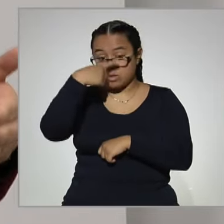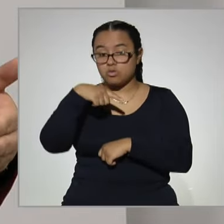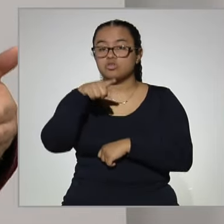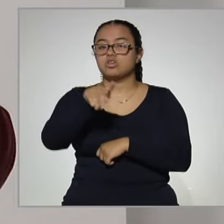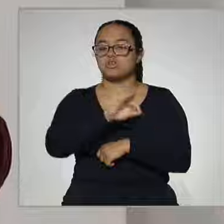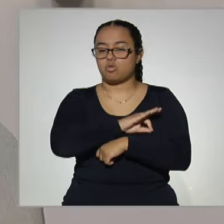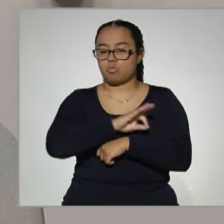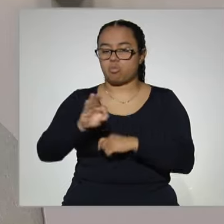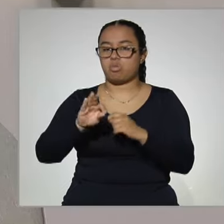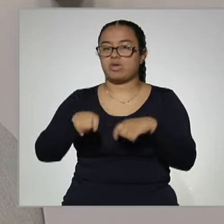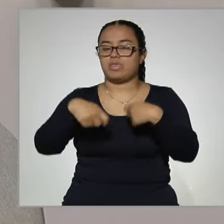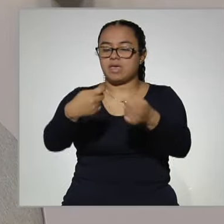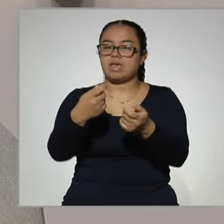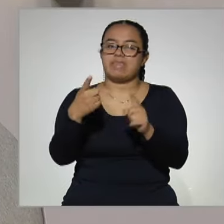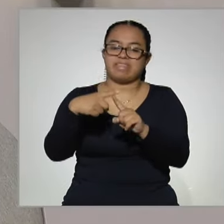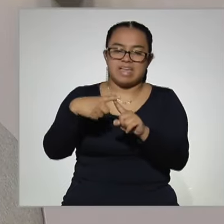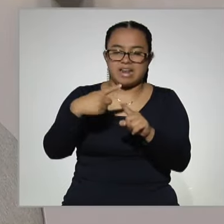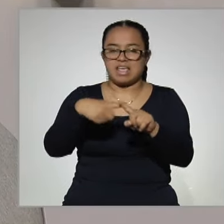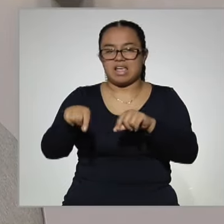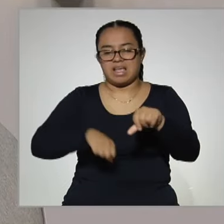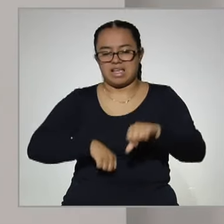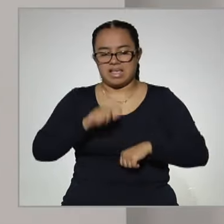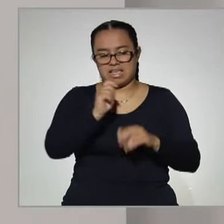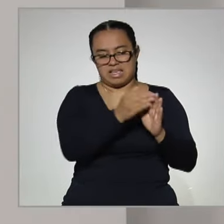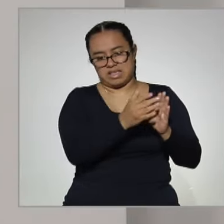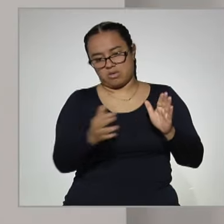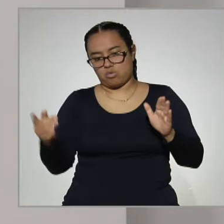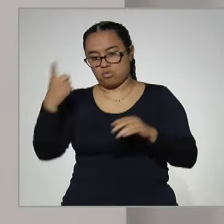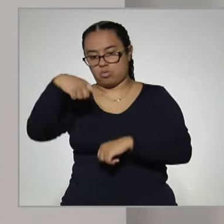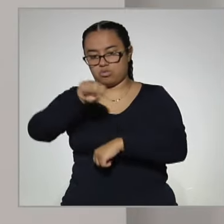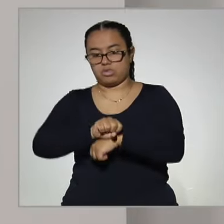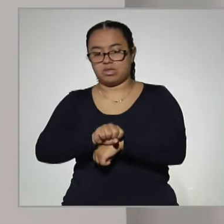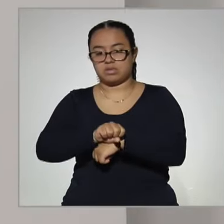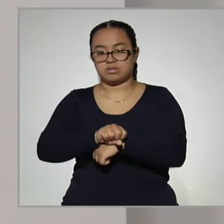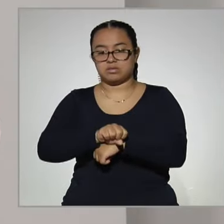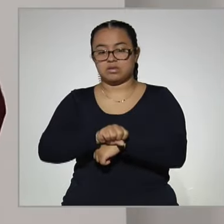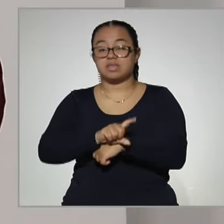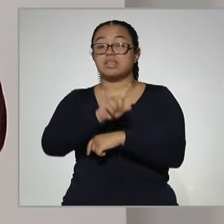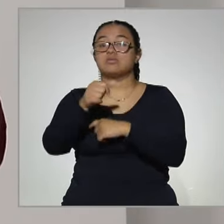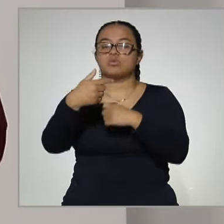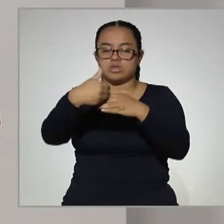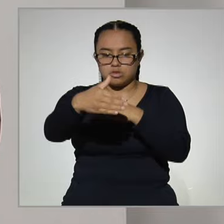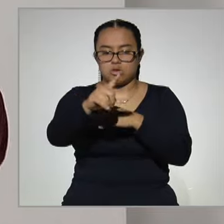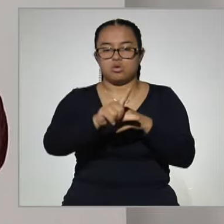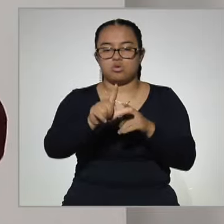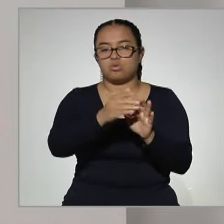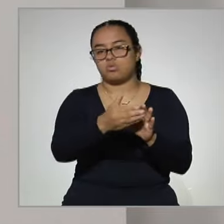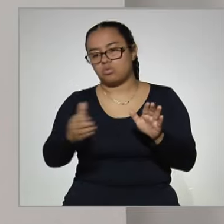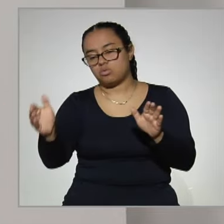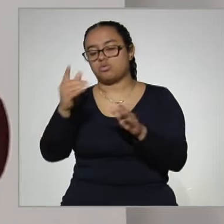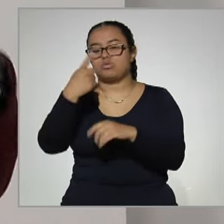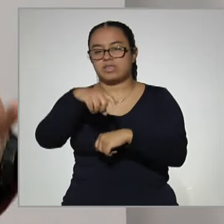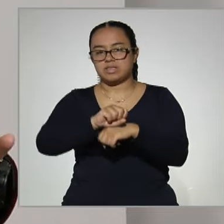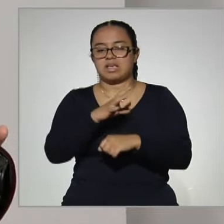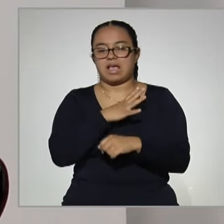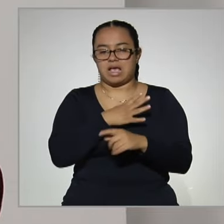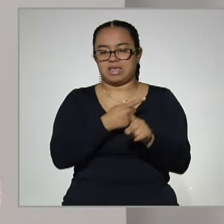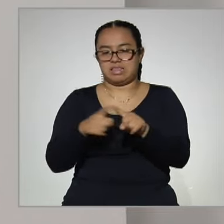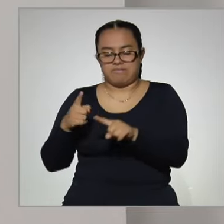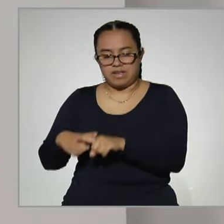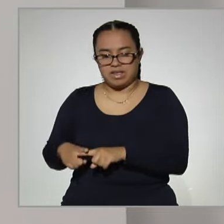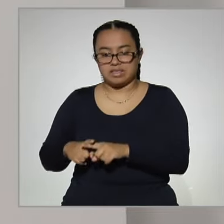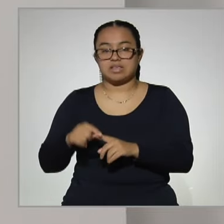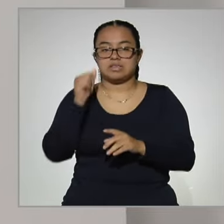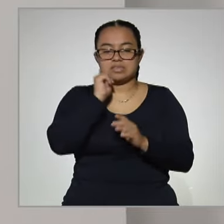puedan entregar las actividades asociadas a la semana en curso. Y la siguiente semana iniciarán con otro bloque de actividades y así cada mes,